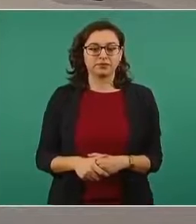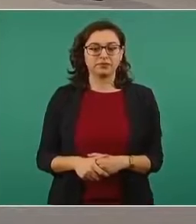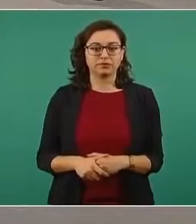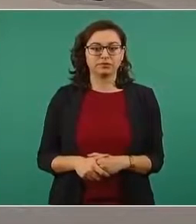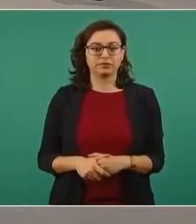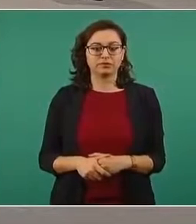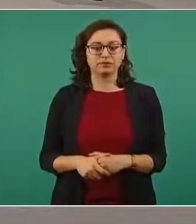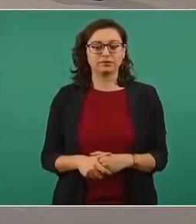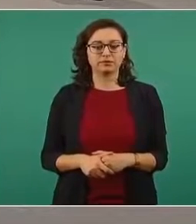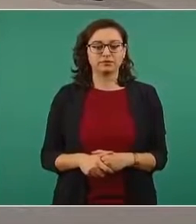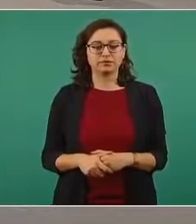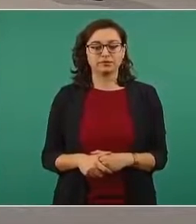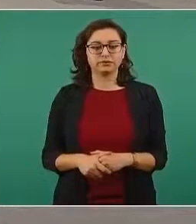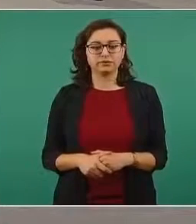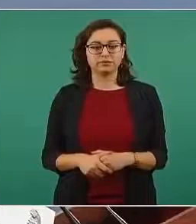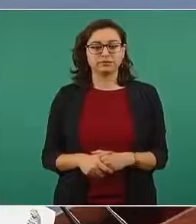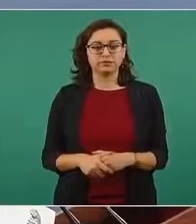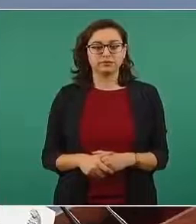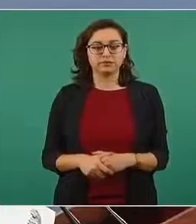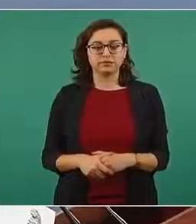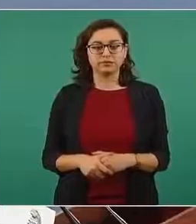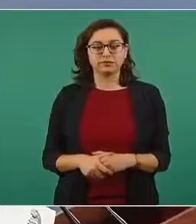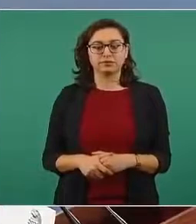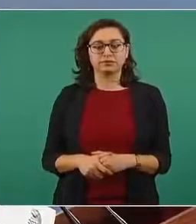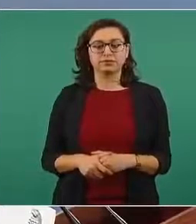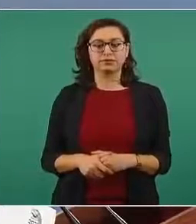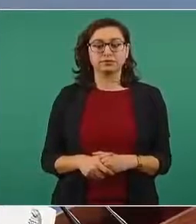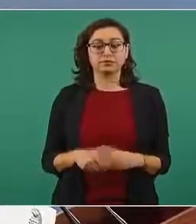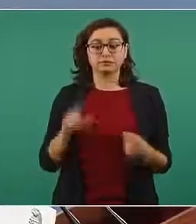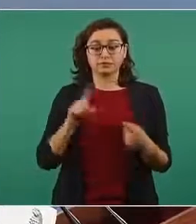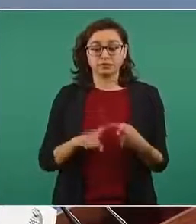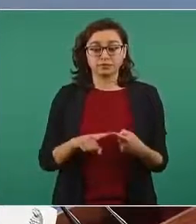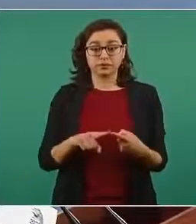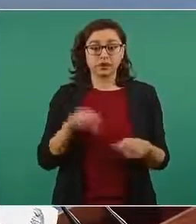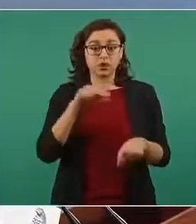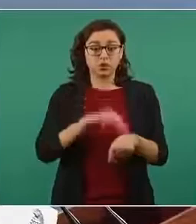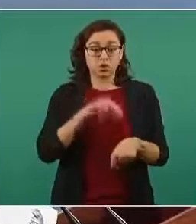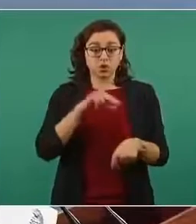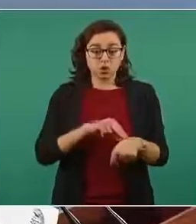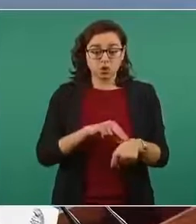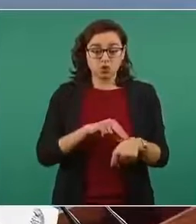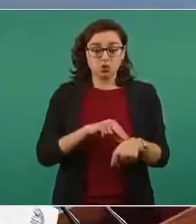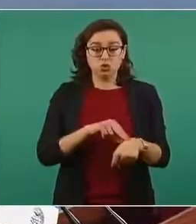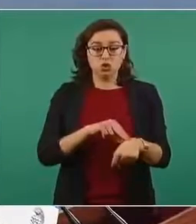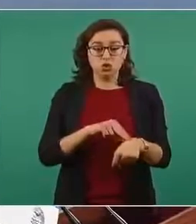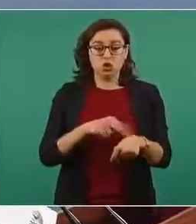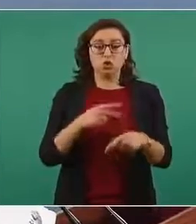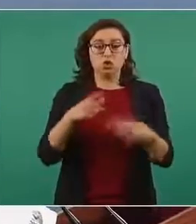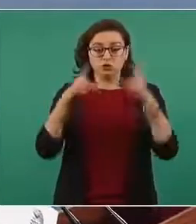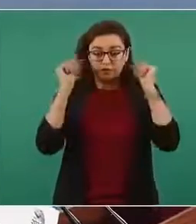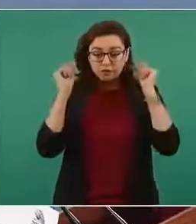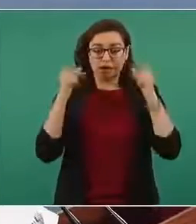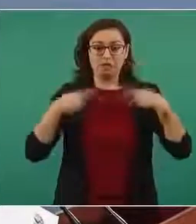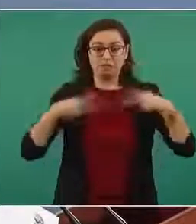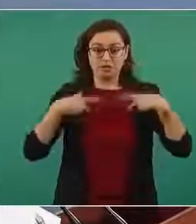terminamos con personal médico que atiende hospitales COVID.